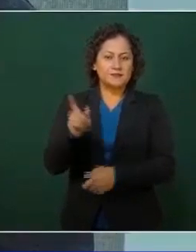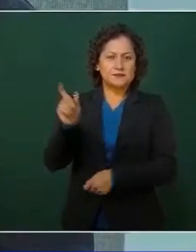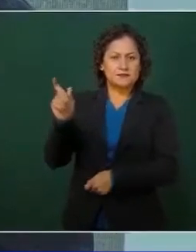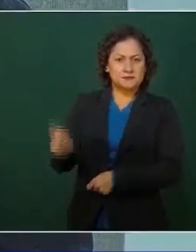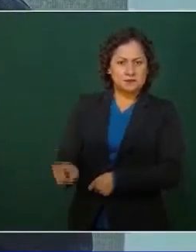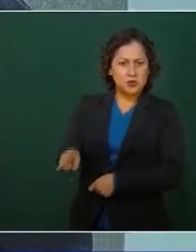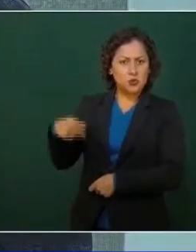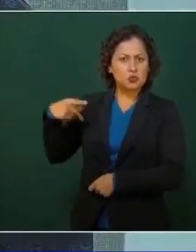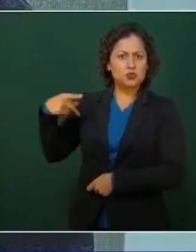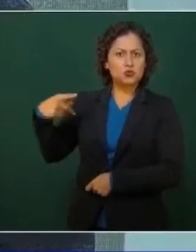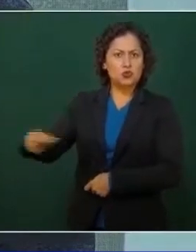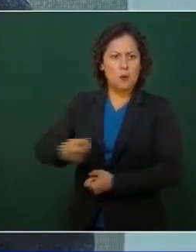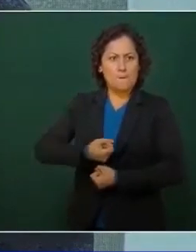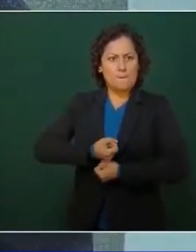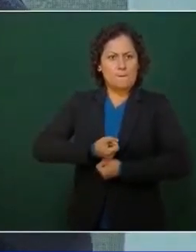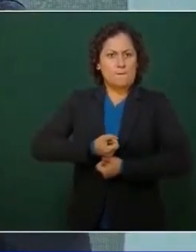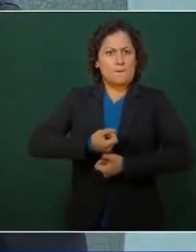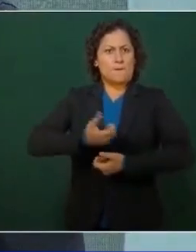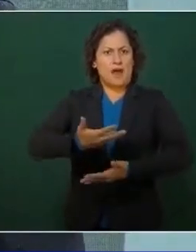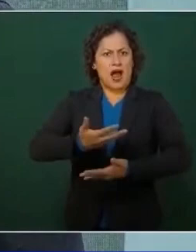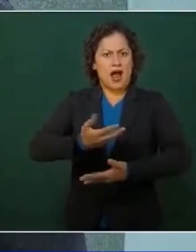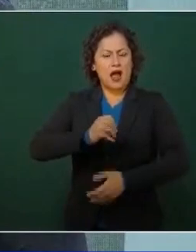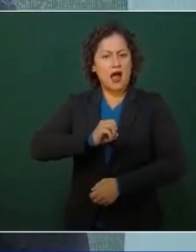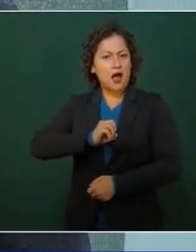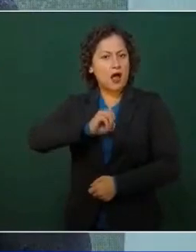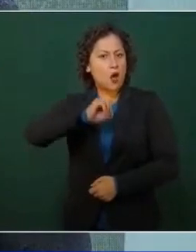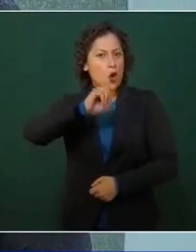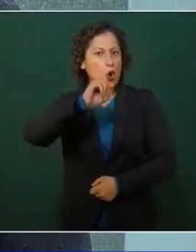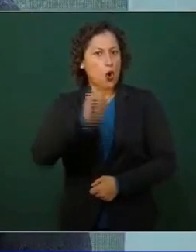racista, burlándose